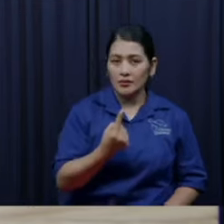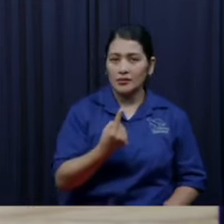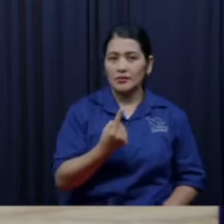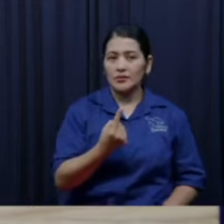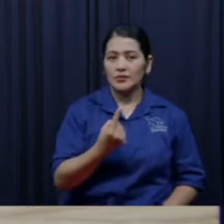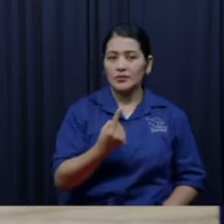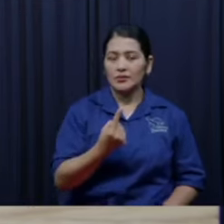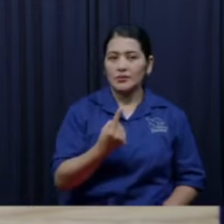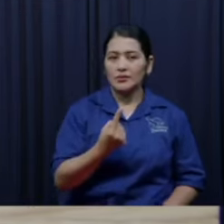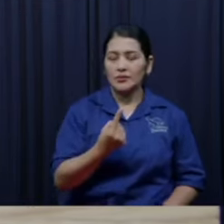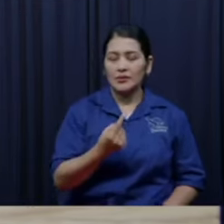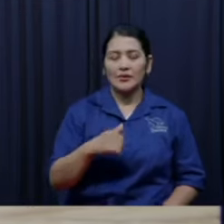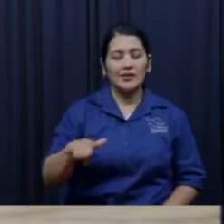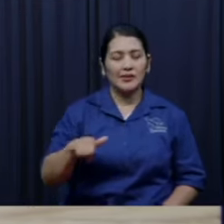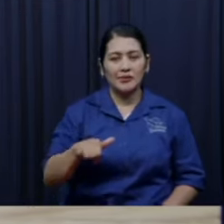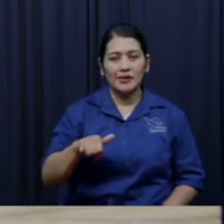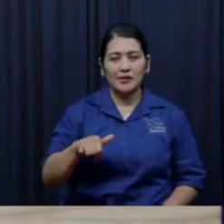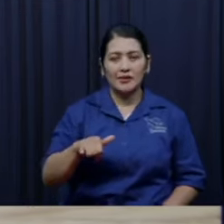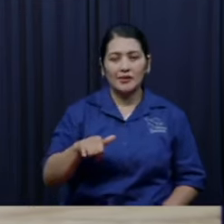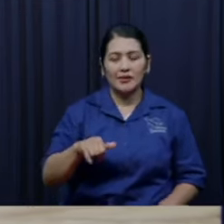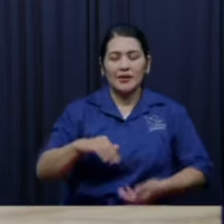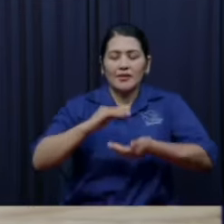pero si le atinó entonces